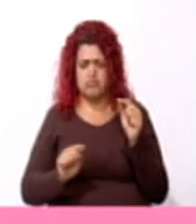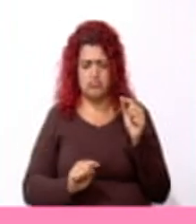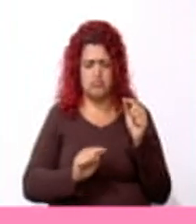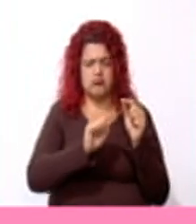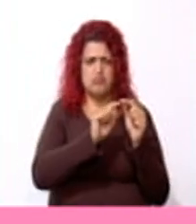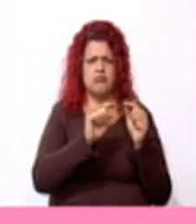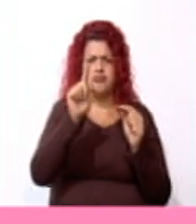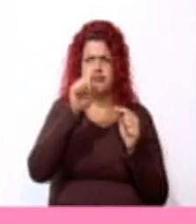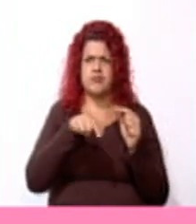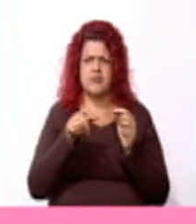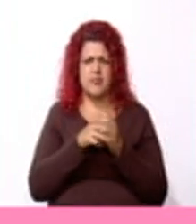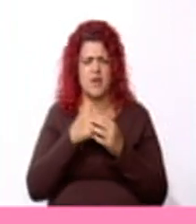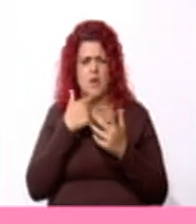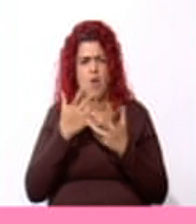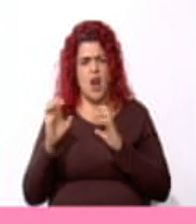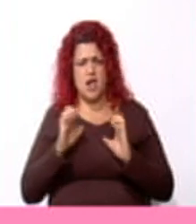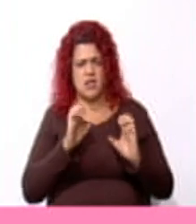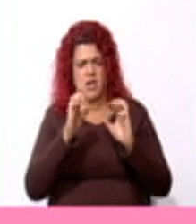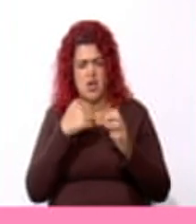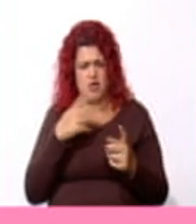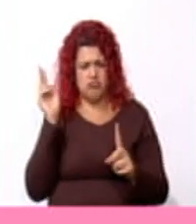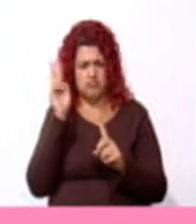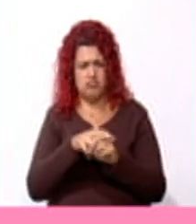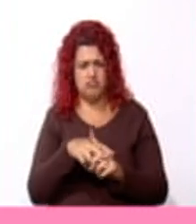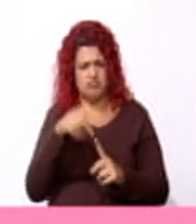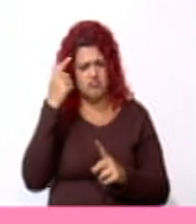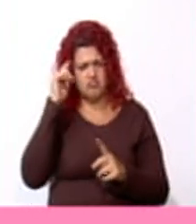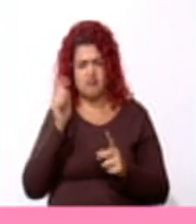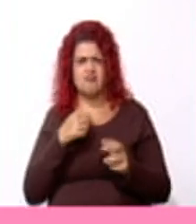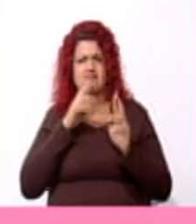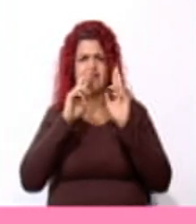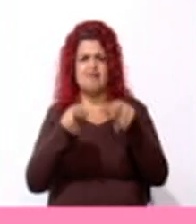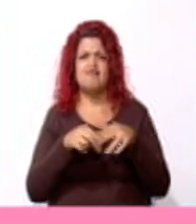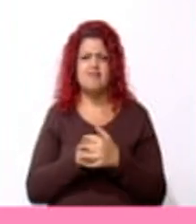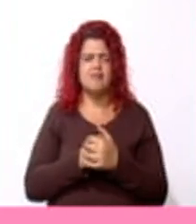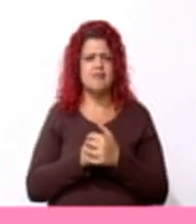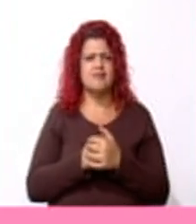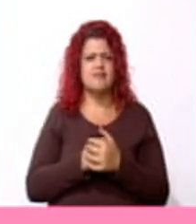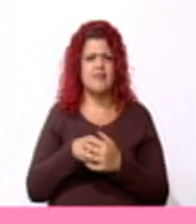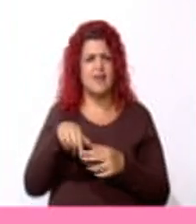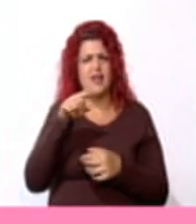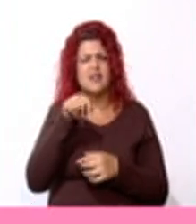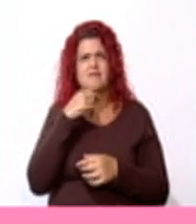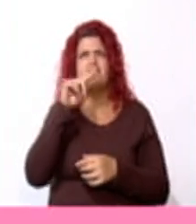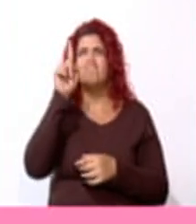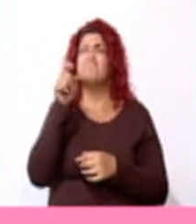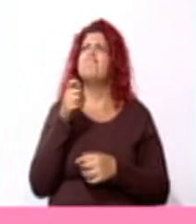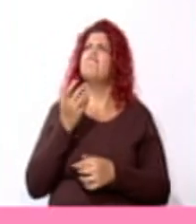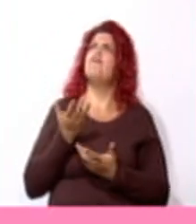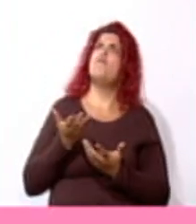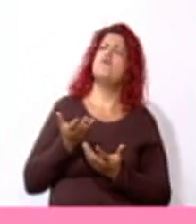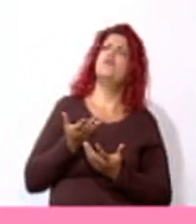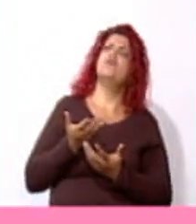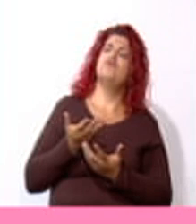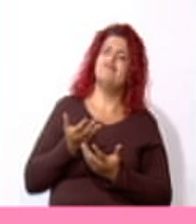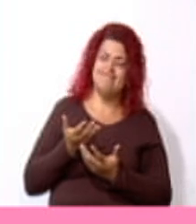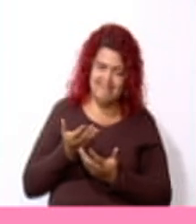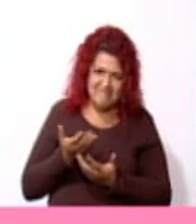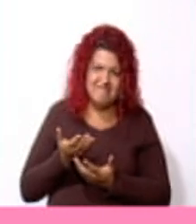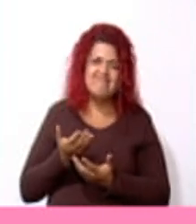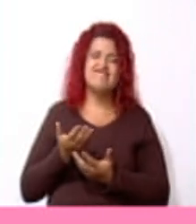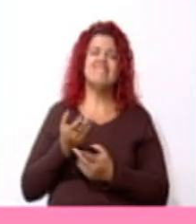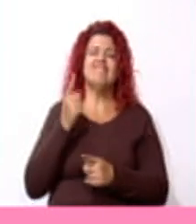¿Qué estrategias aplicarán para dar respuesta a esta incógnita? Exacto.